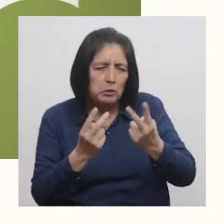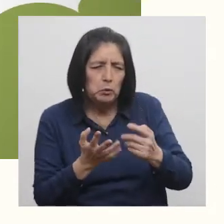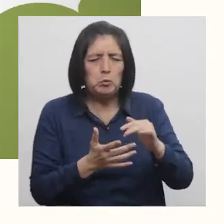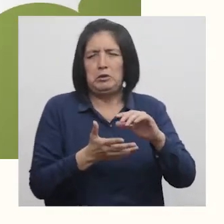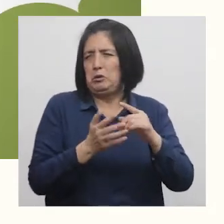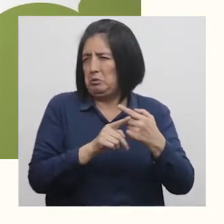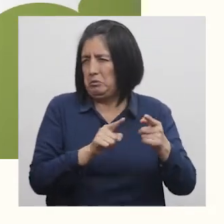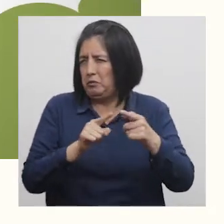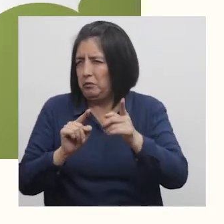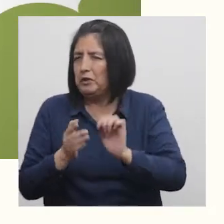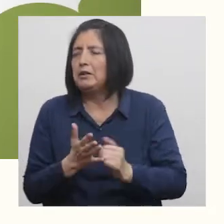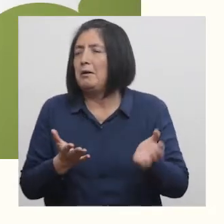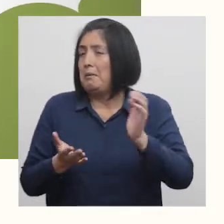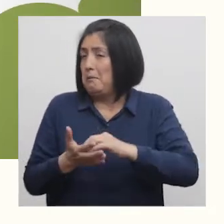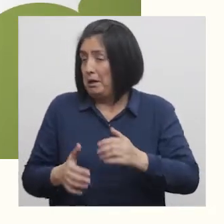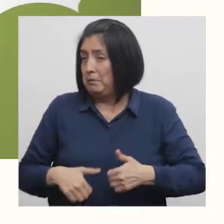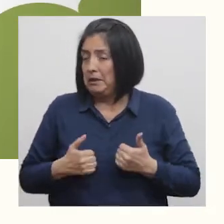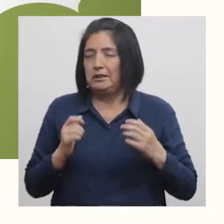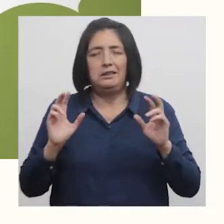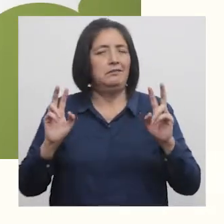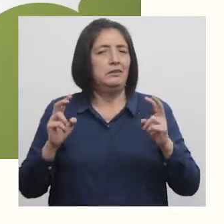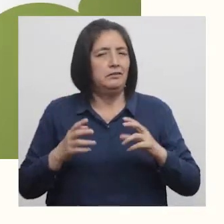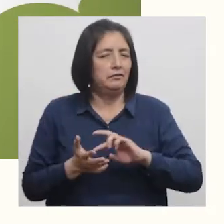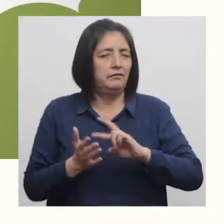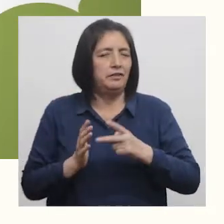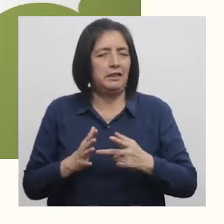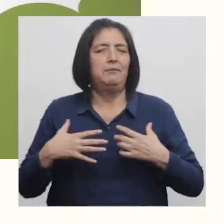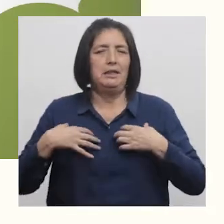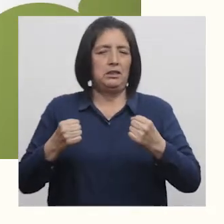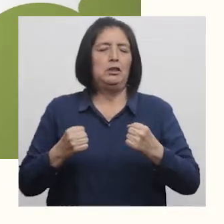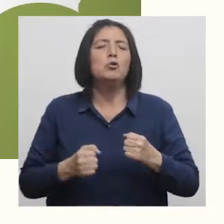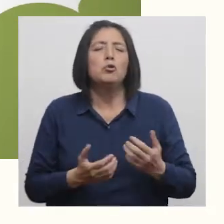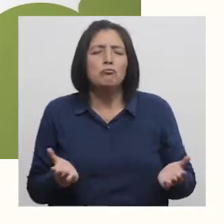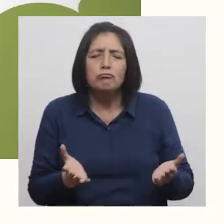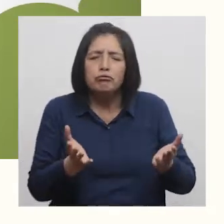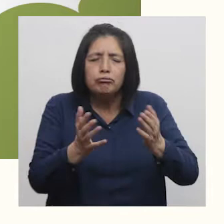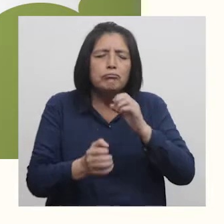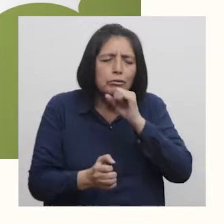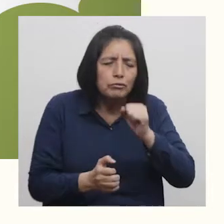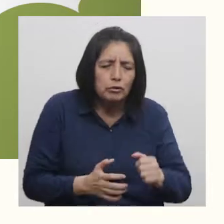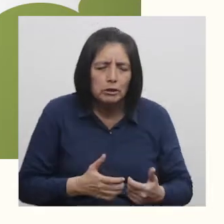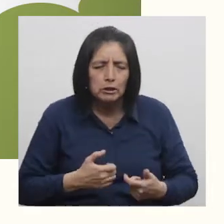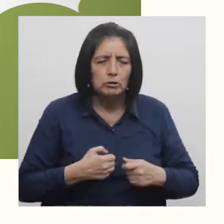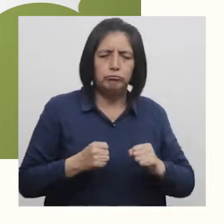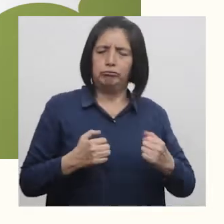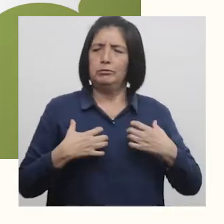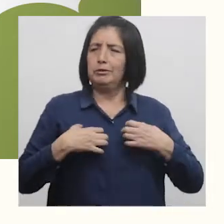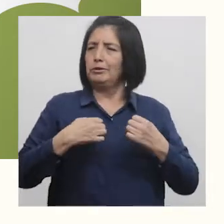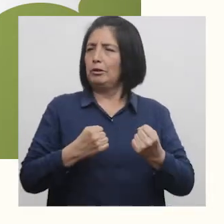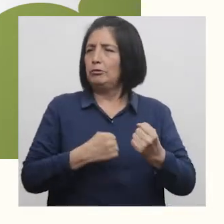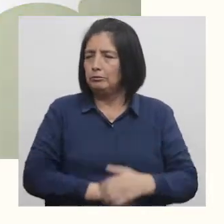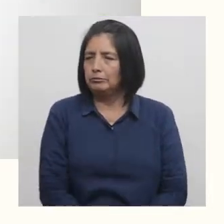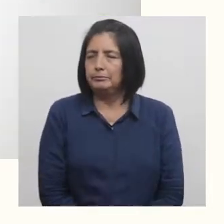A más vida, más salud Promovamos un envejecimiento activo, productivo y saludable